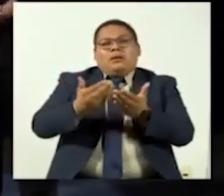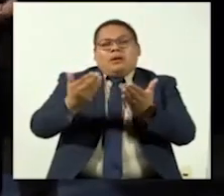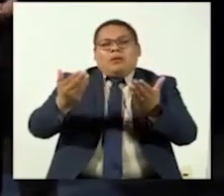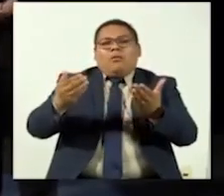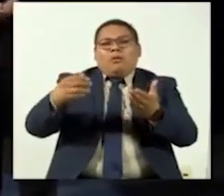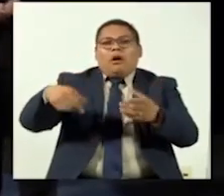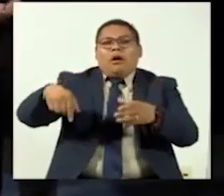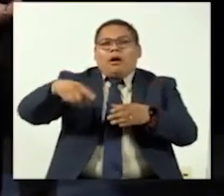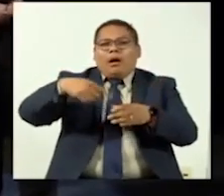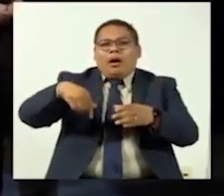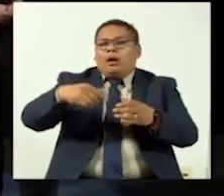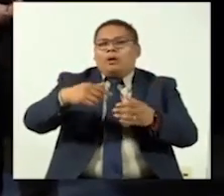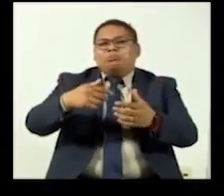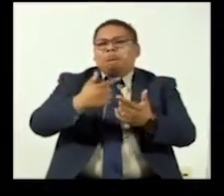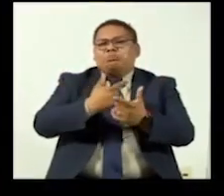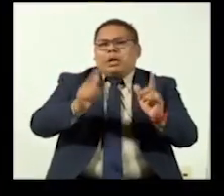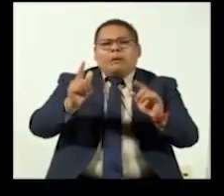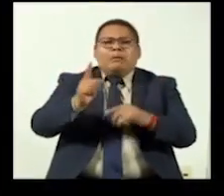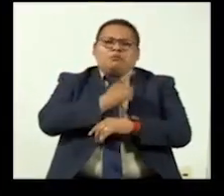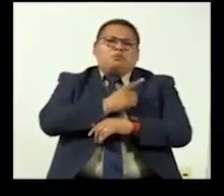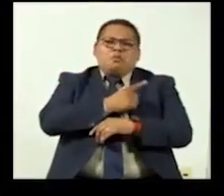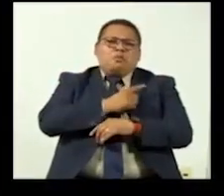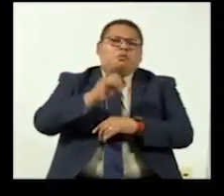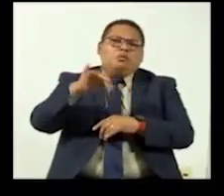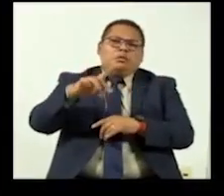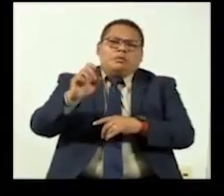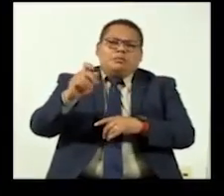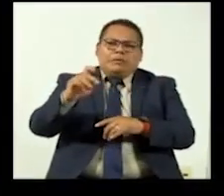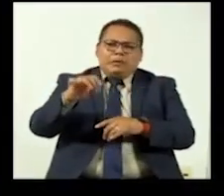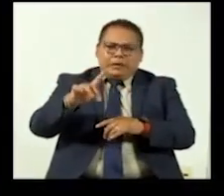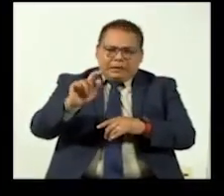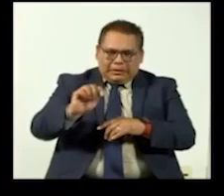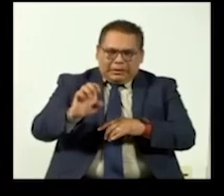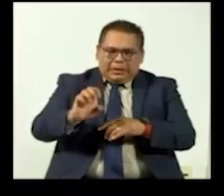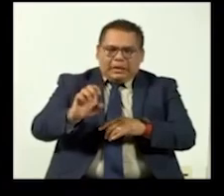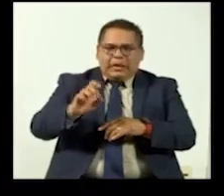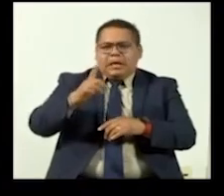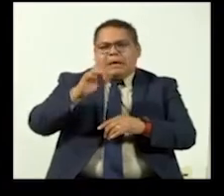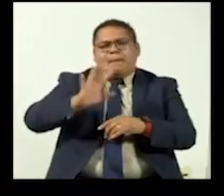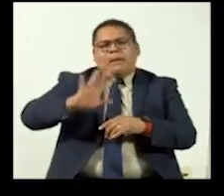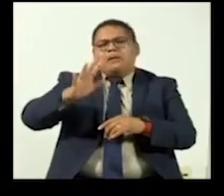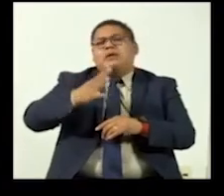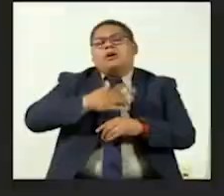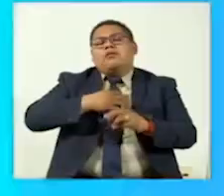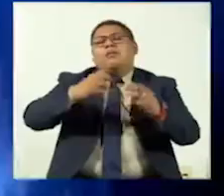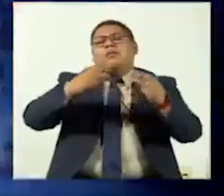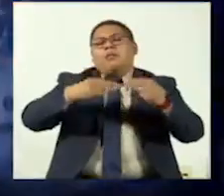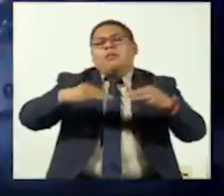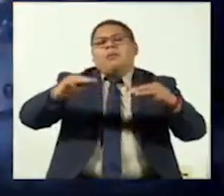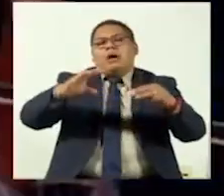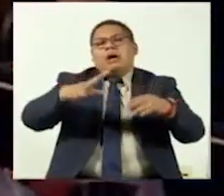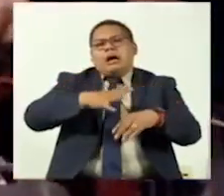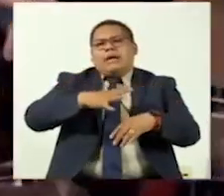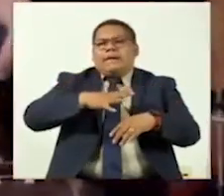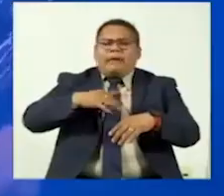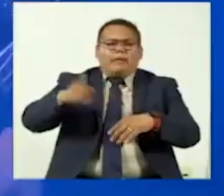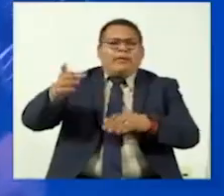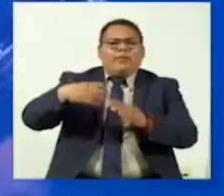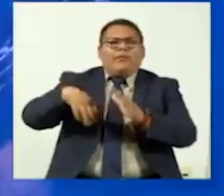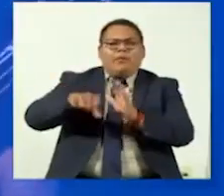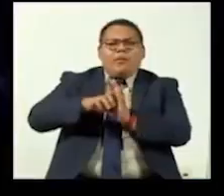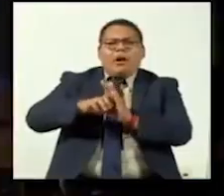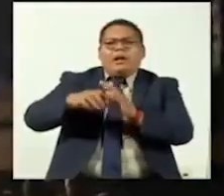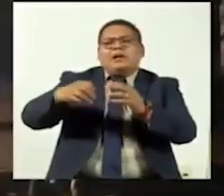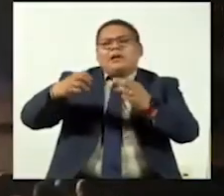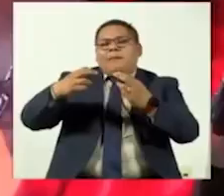independencia, como usted lo menciona, pues yo como músico, si tengo un cuarto de ensayo adecuado y equipo